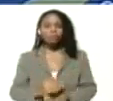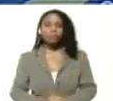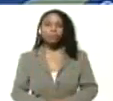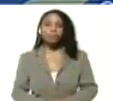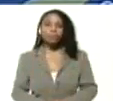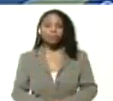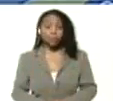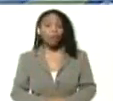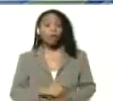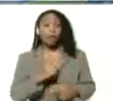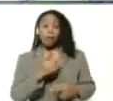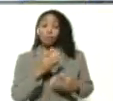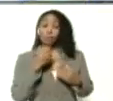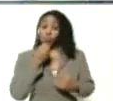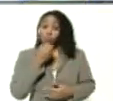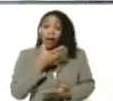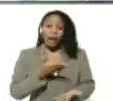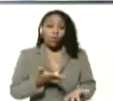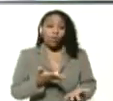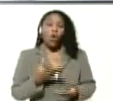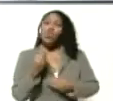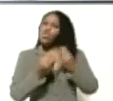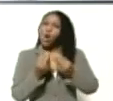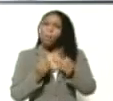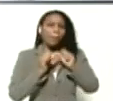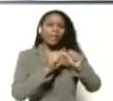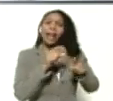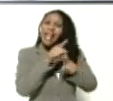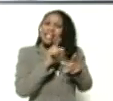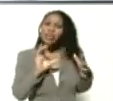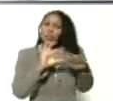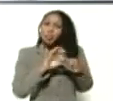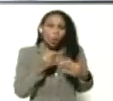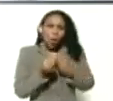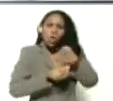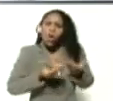Que están, bueno, ¿cómo mantener ese vínculo?